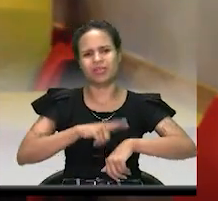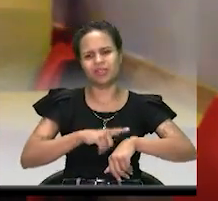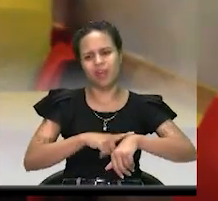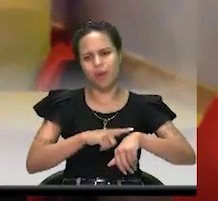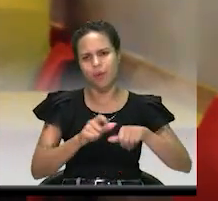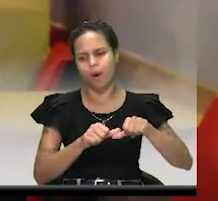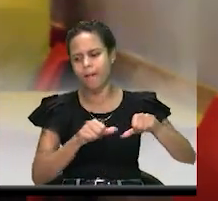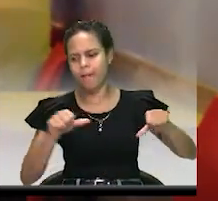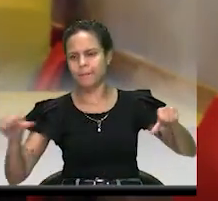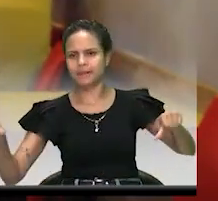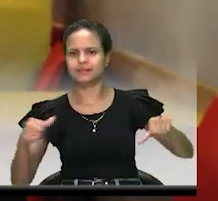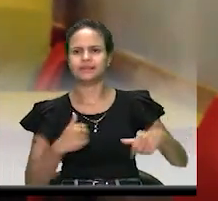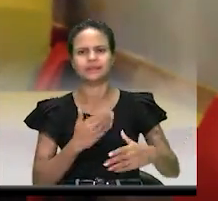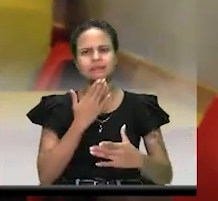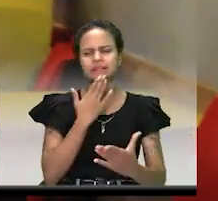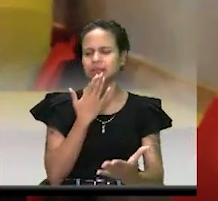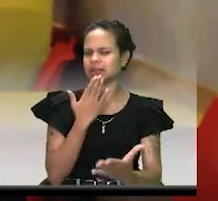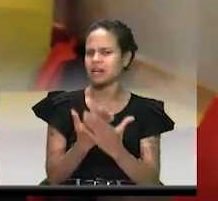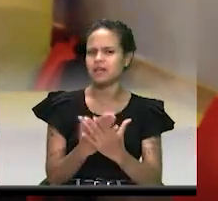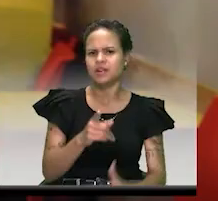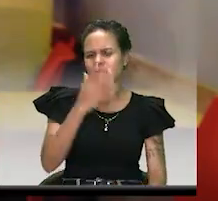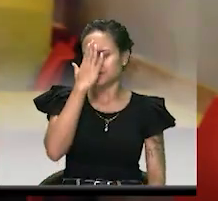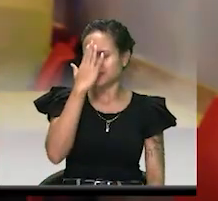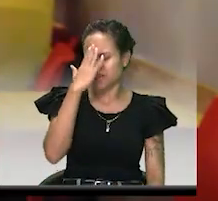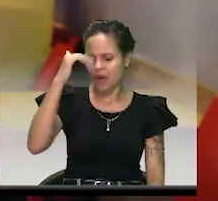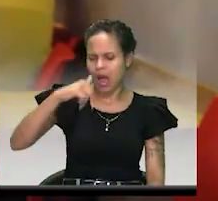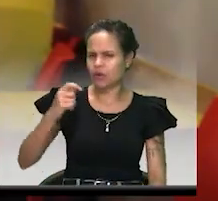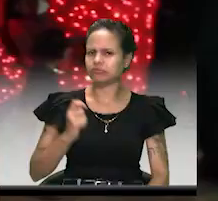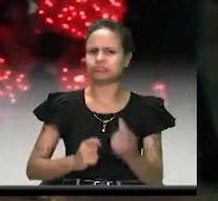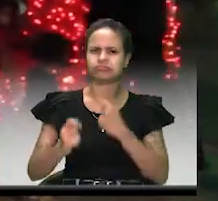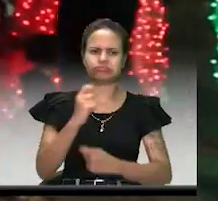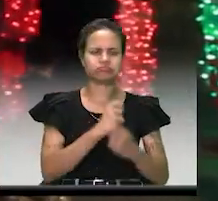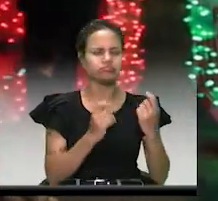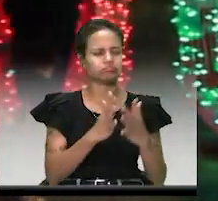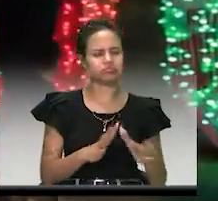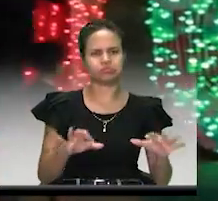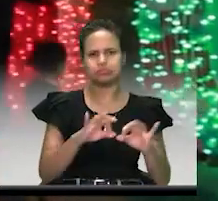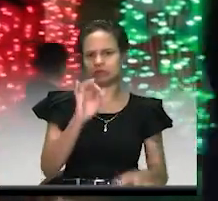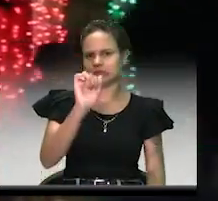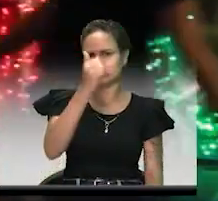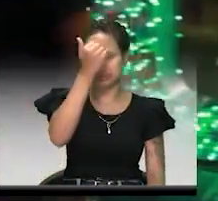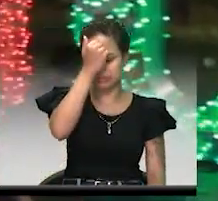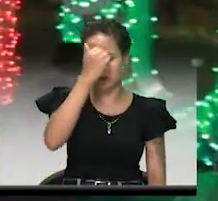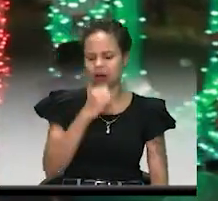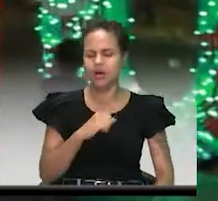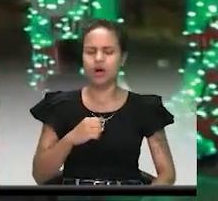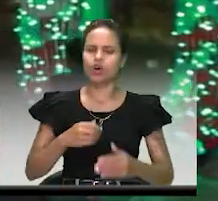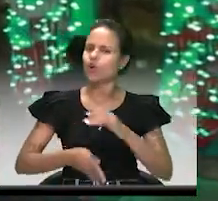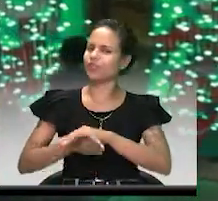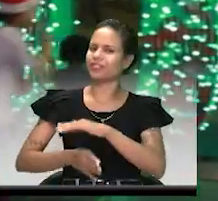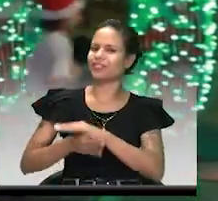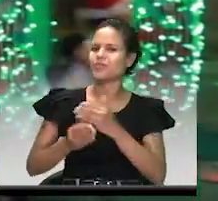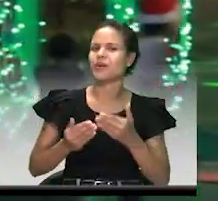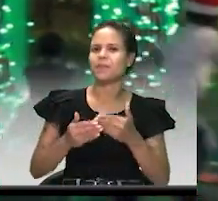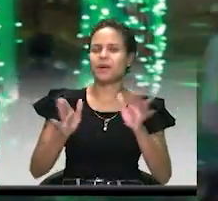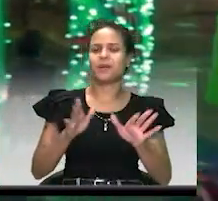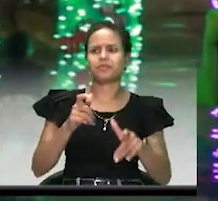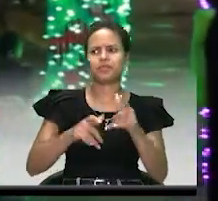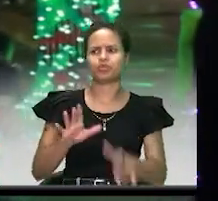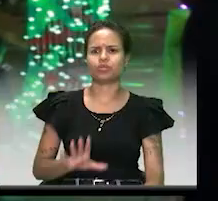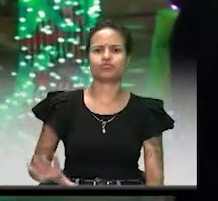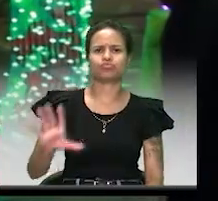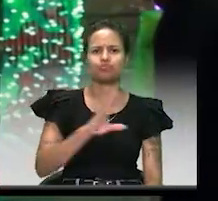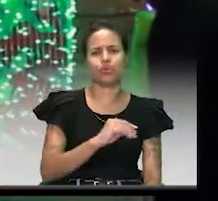Sabe que el comercio es fundamental tener pues la reactivación y que ojalá ahí todo el mundo venga a disfrutar los